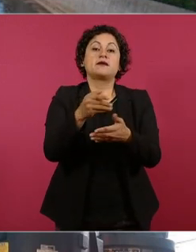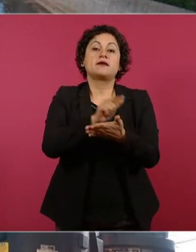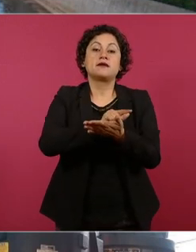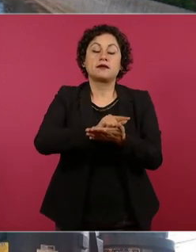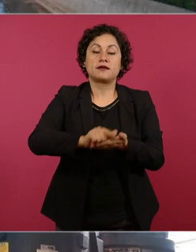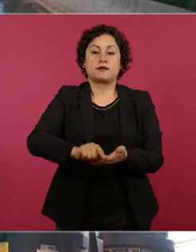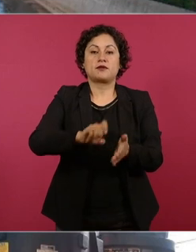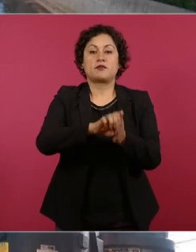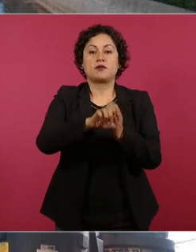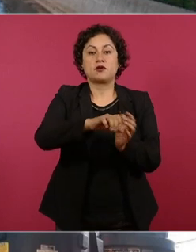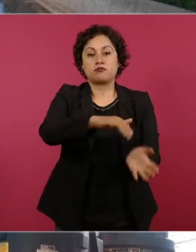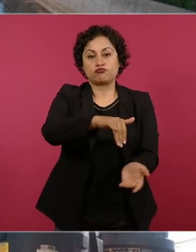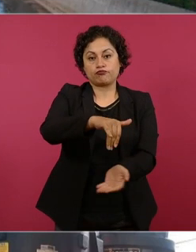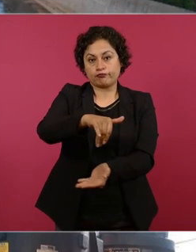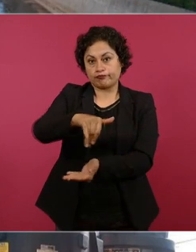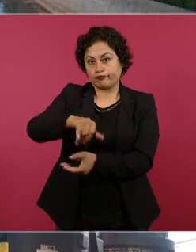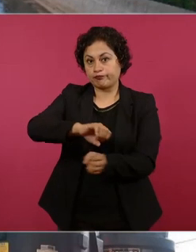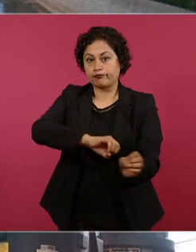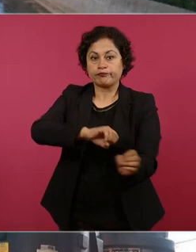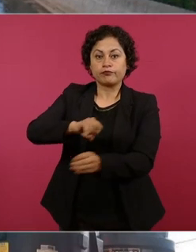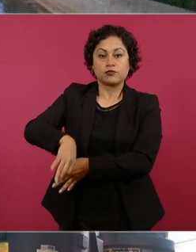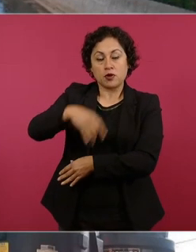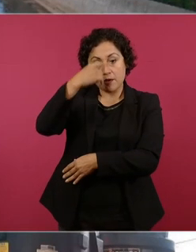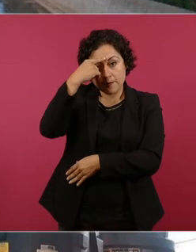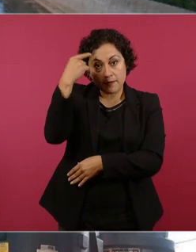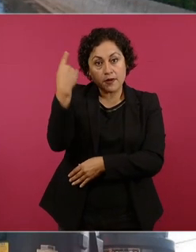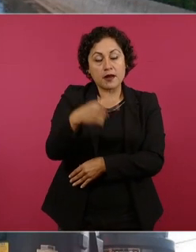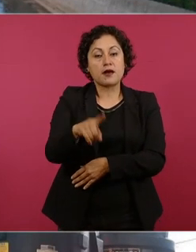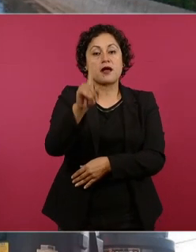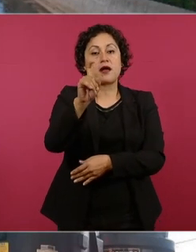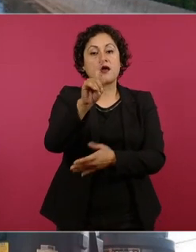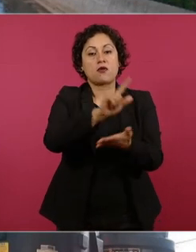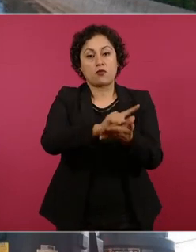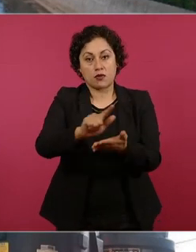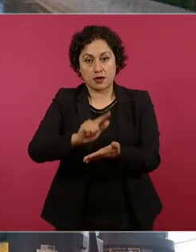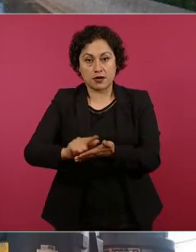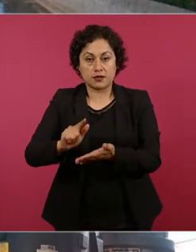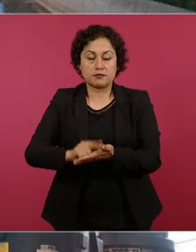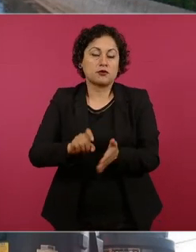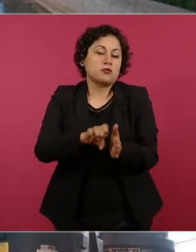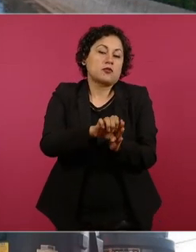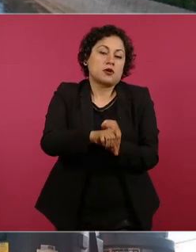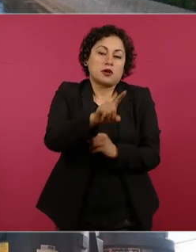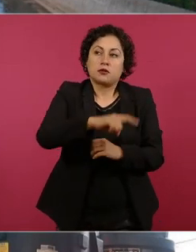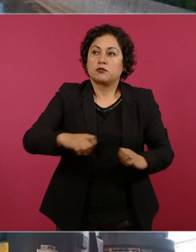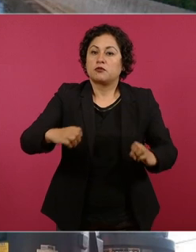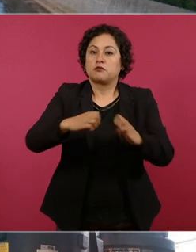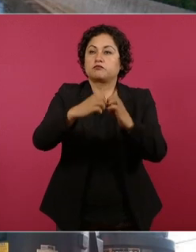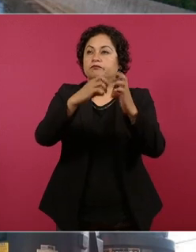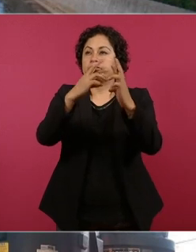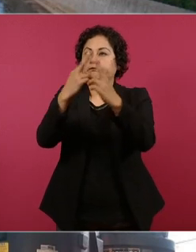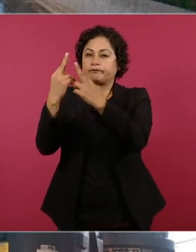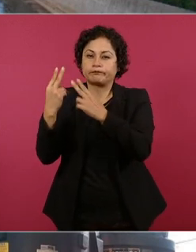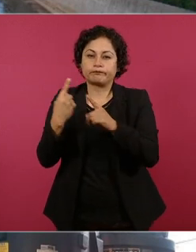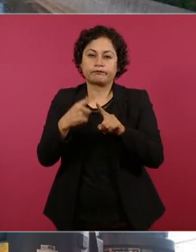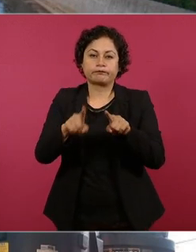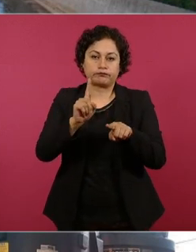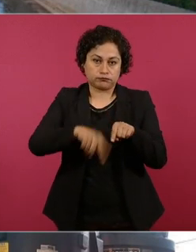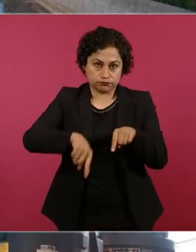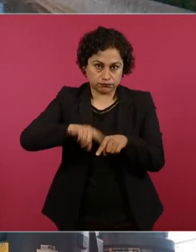de basura y escombro que impactó a la infraestructura hidráulica. La inversión es de